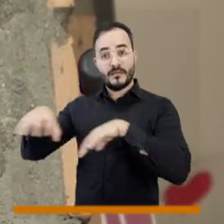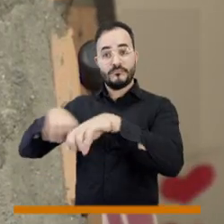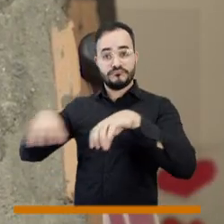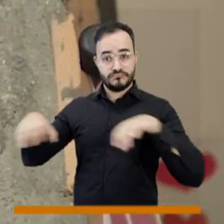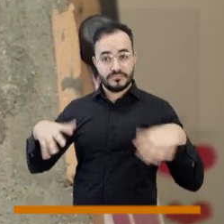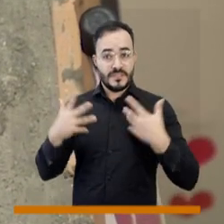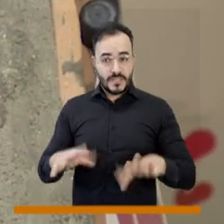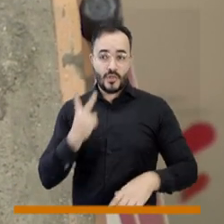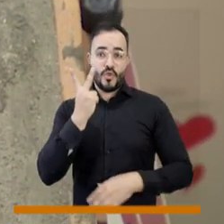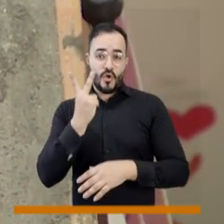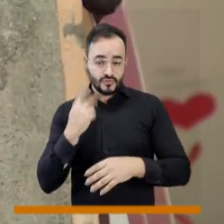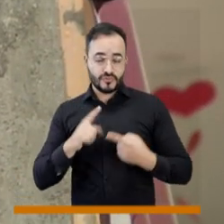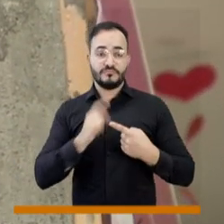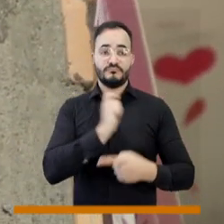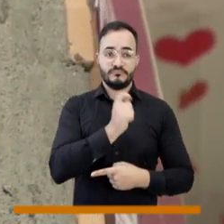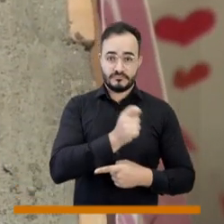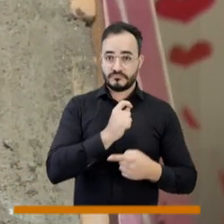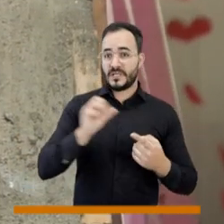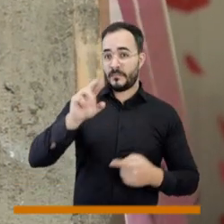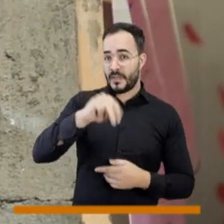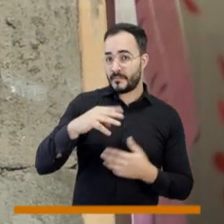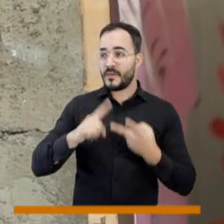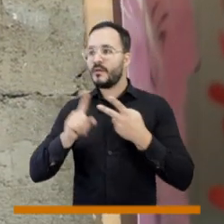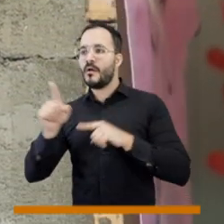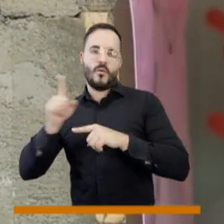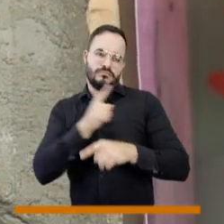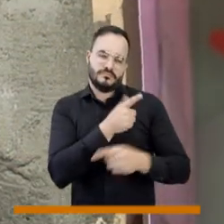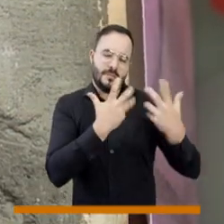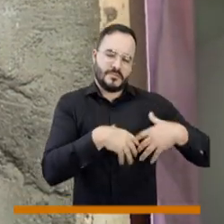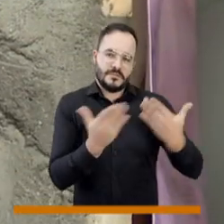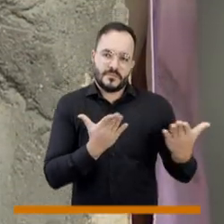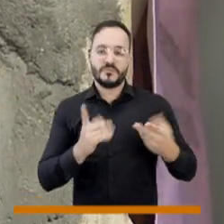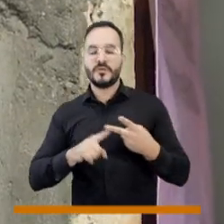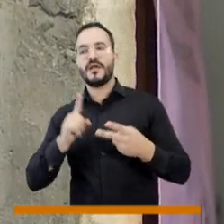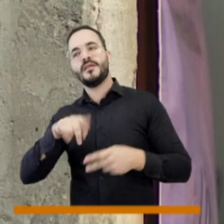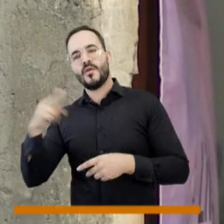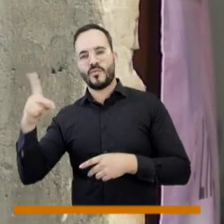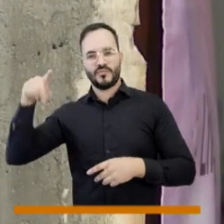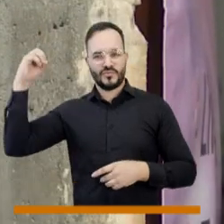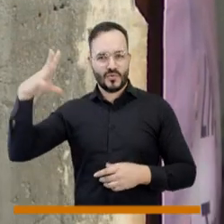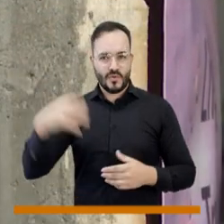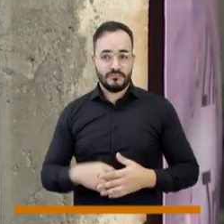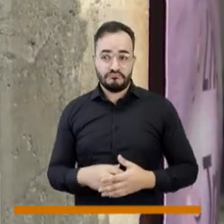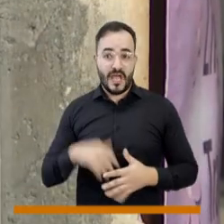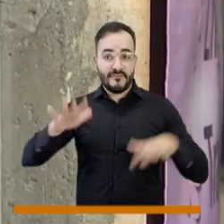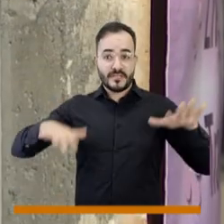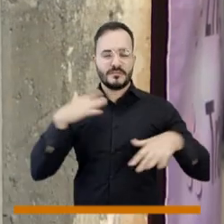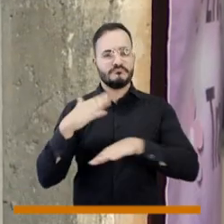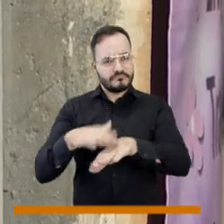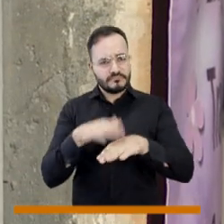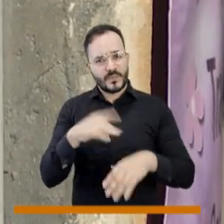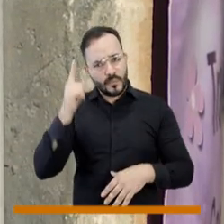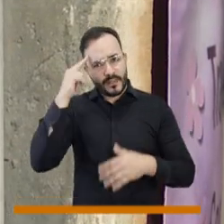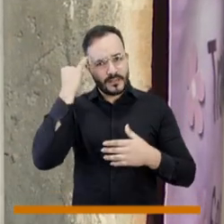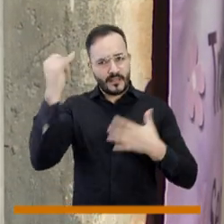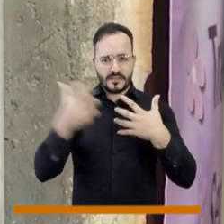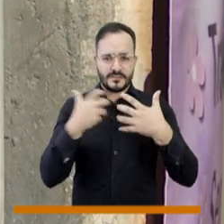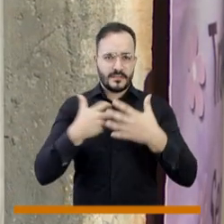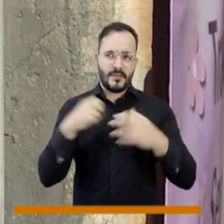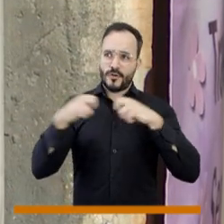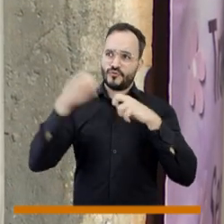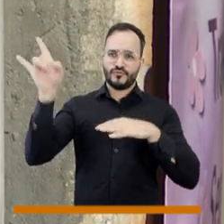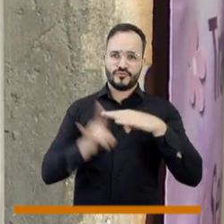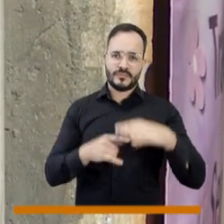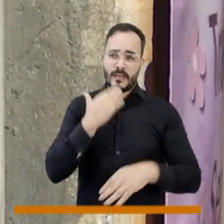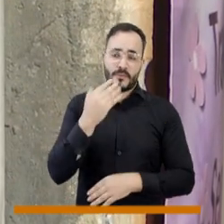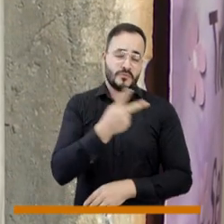en Colombia, incluso para muchos industriales hay unos negocios que terminan también siendo bien particulares porque las empresas les decimos al industrial, venga, es que usted puede